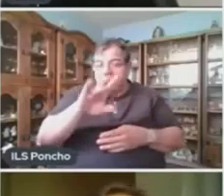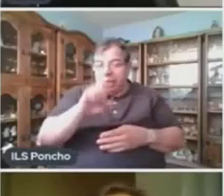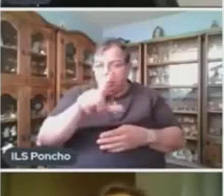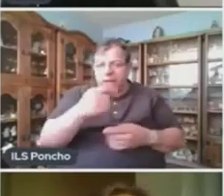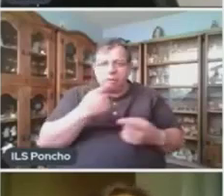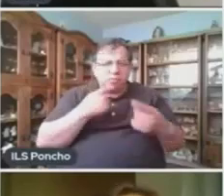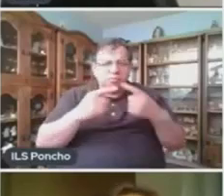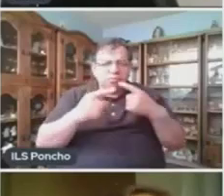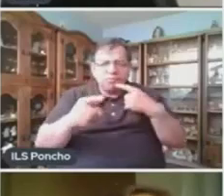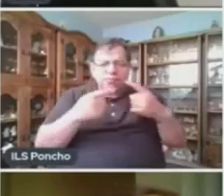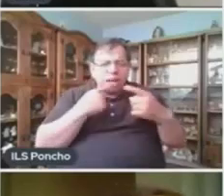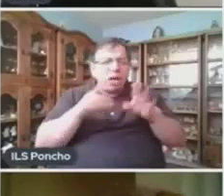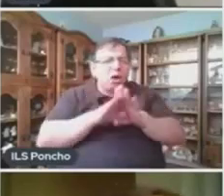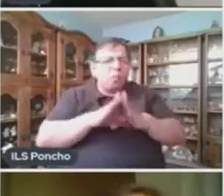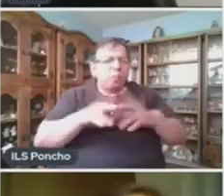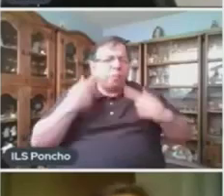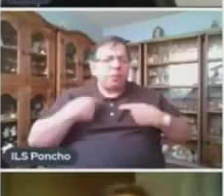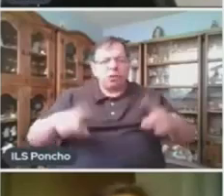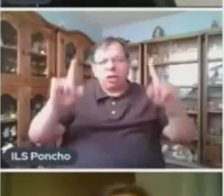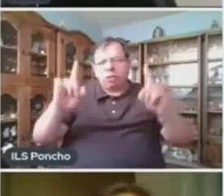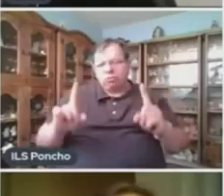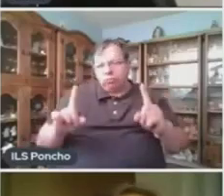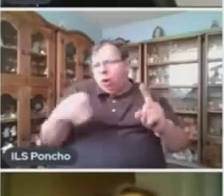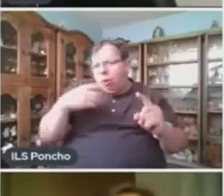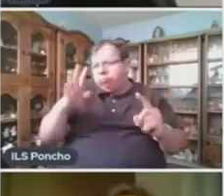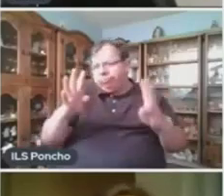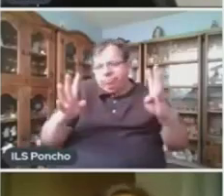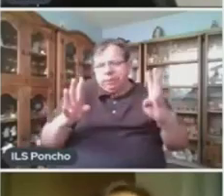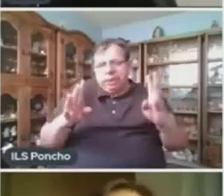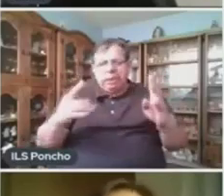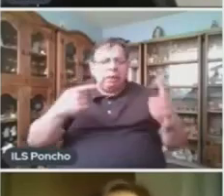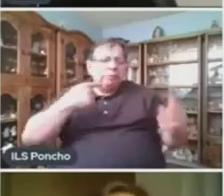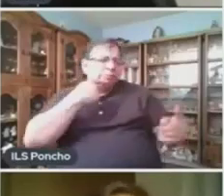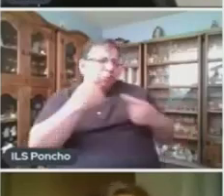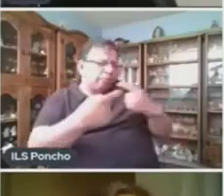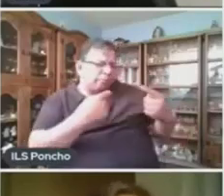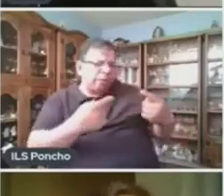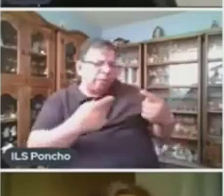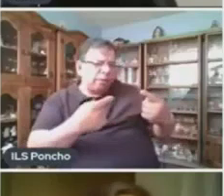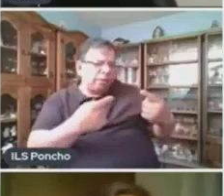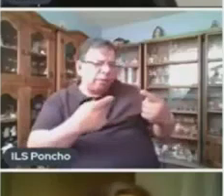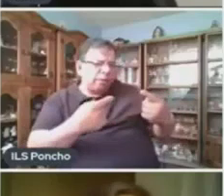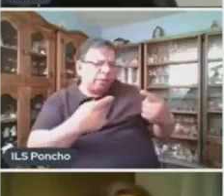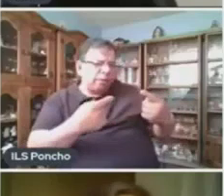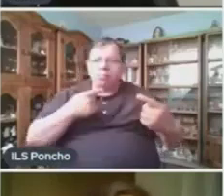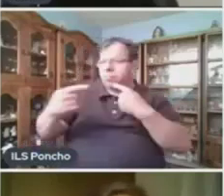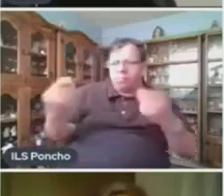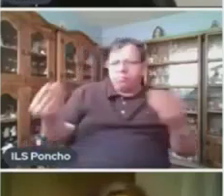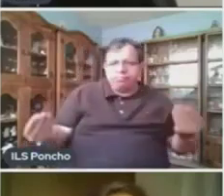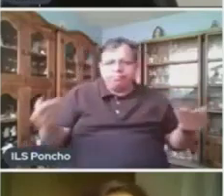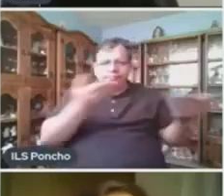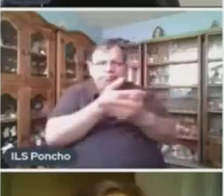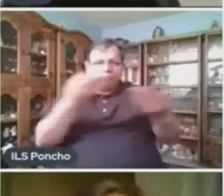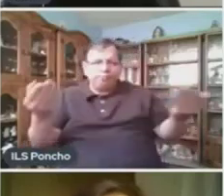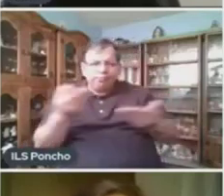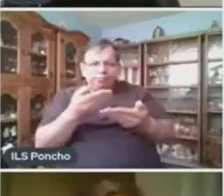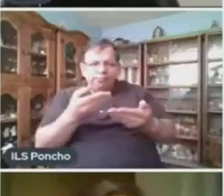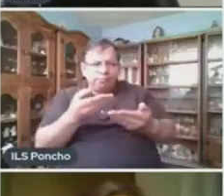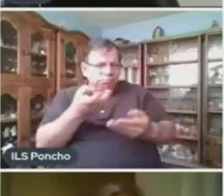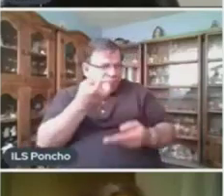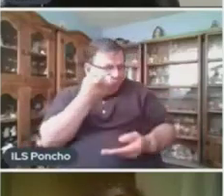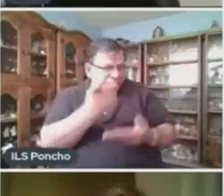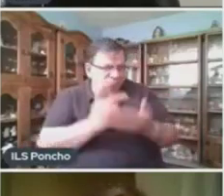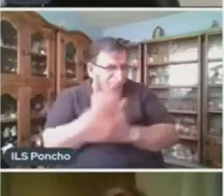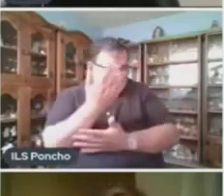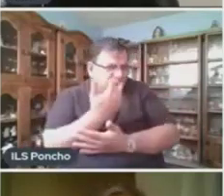es cuando intervienen dos o más personajes que platican o conversan. Entonces, también lo